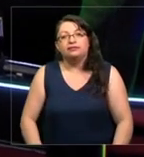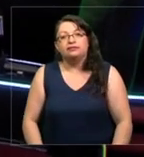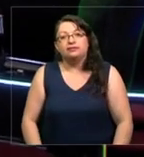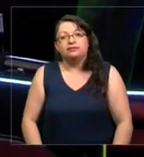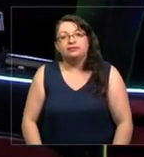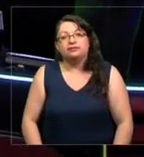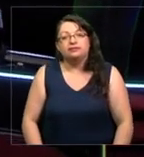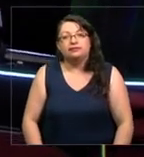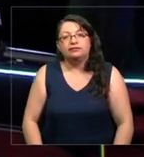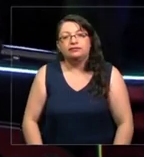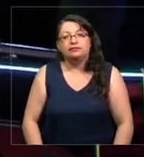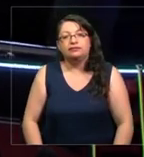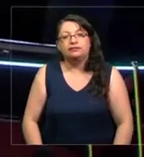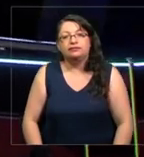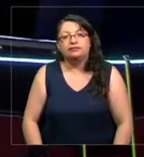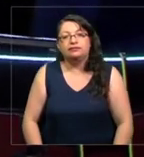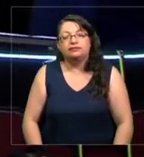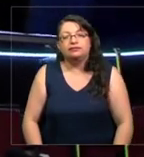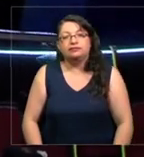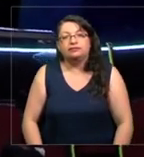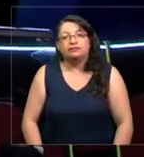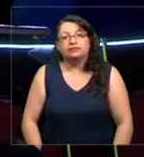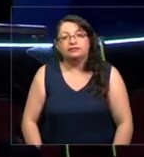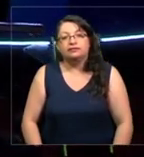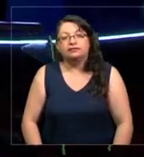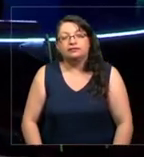Gracias. Gracias. Gracias.